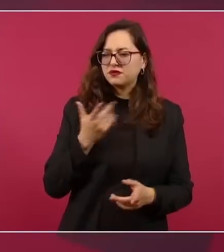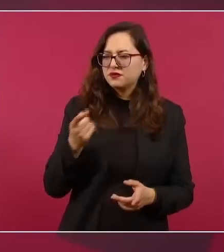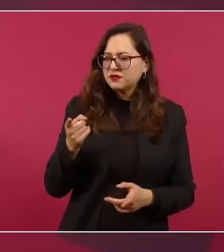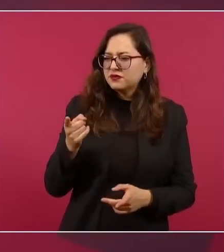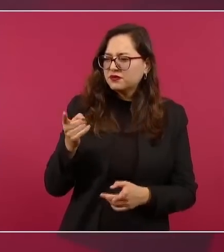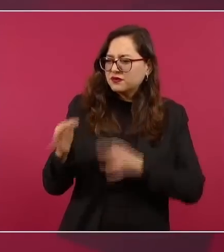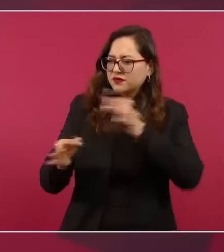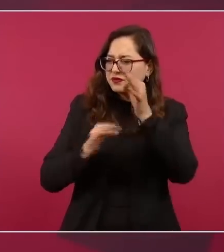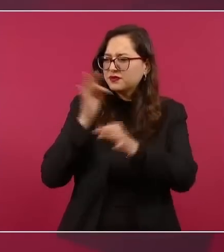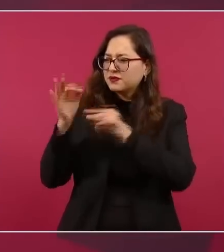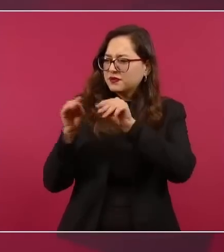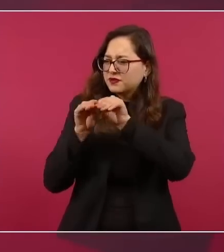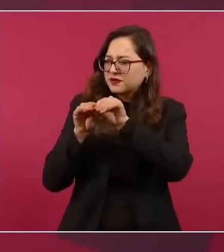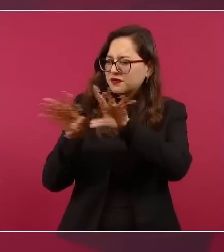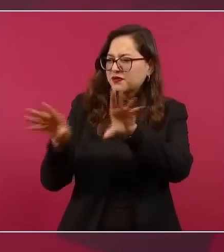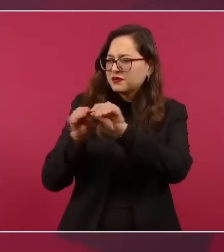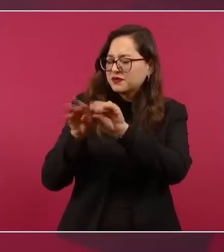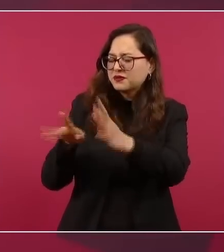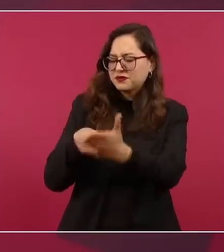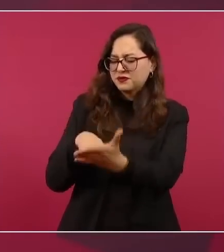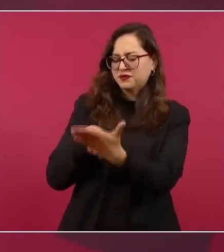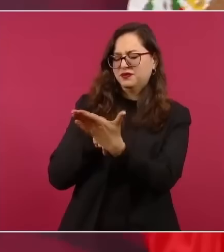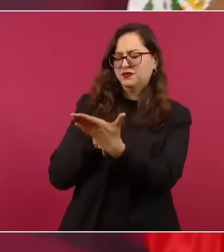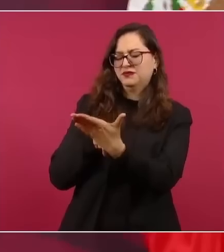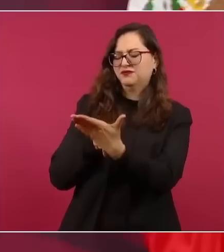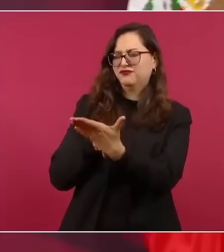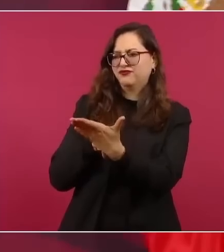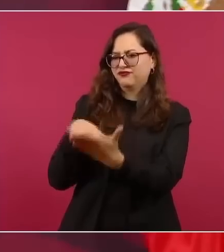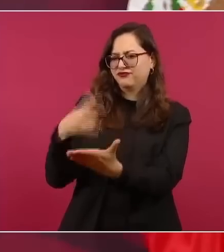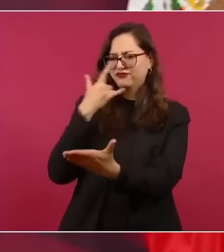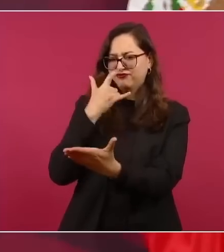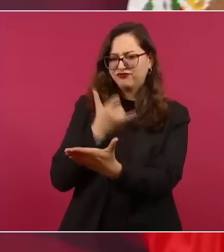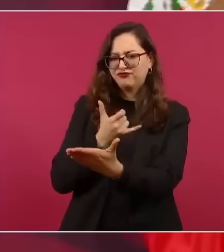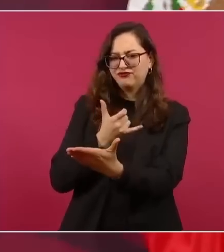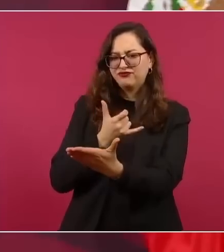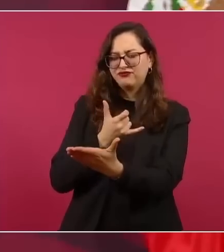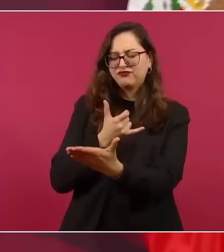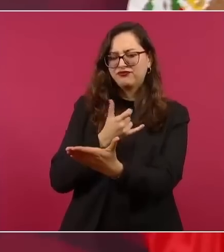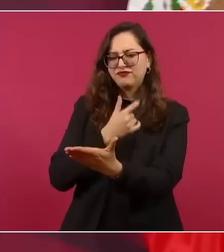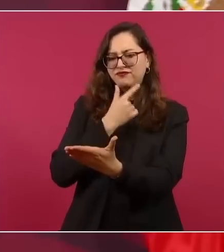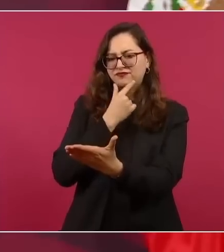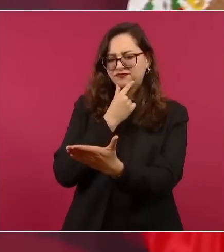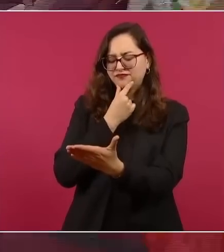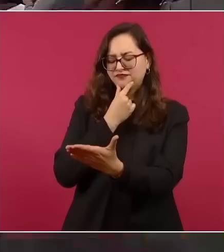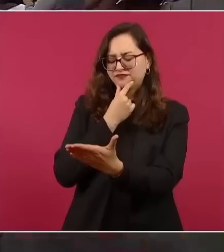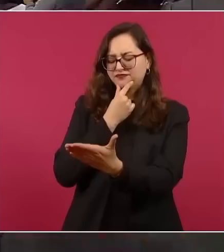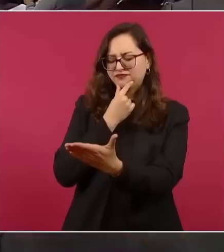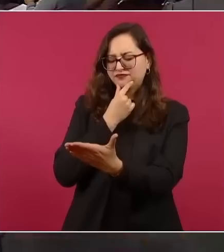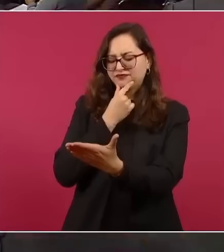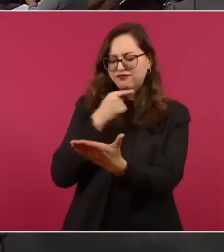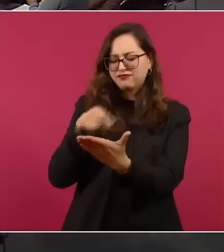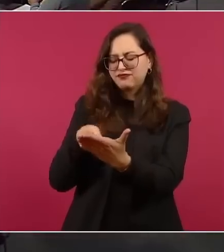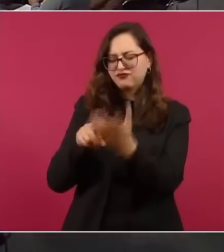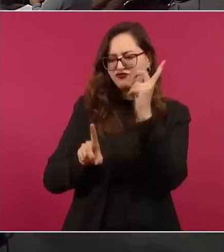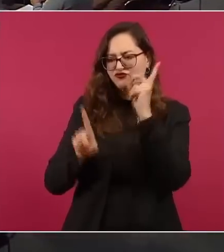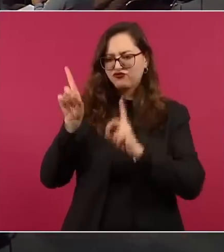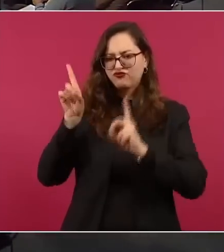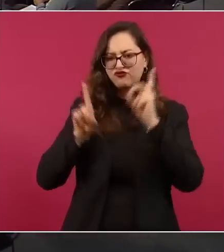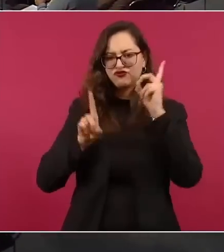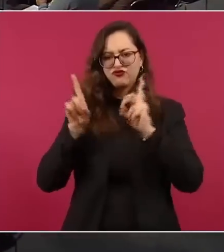Y la gente de allá, de California,